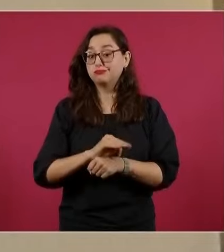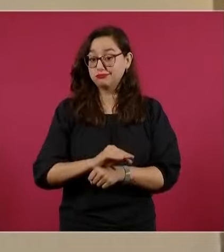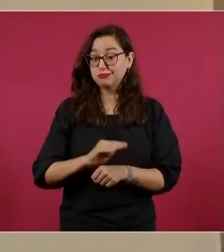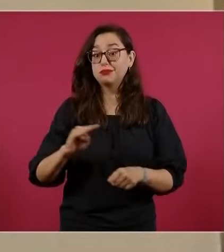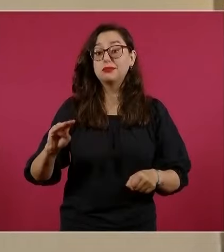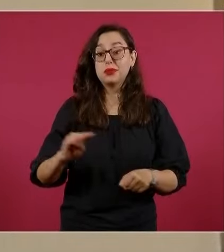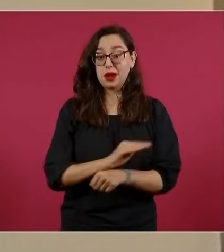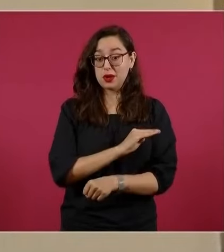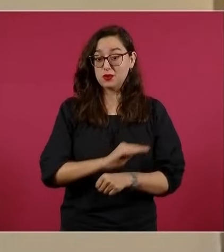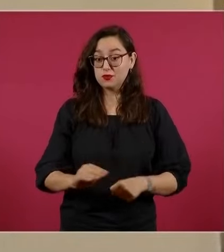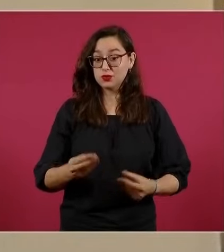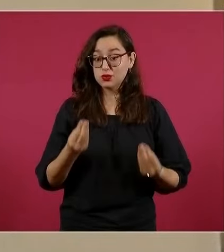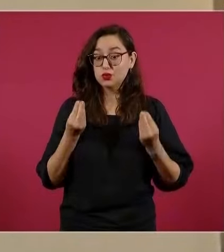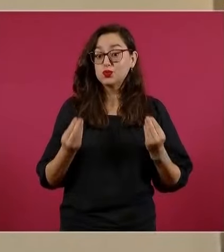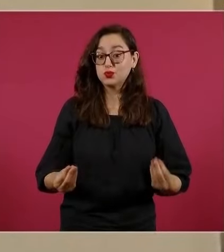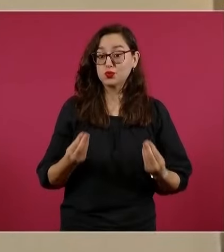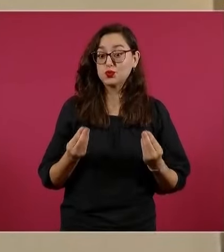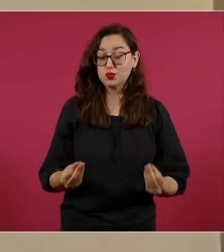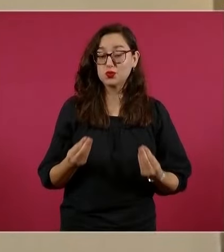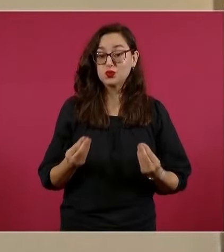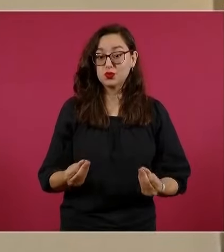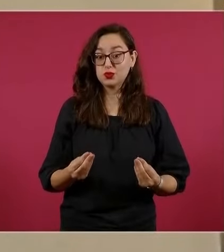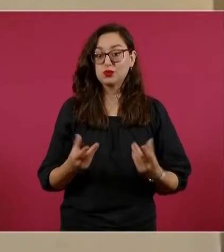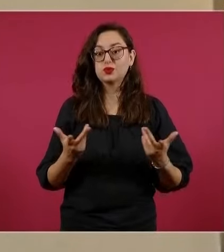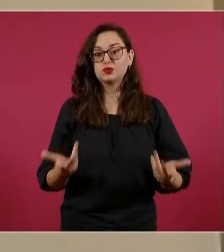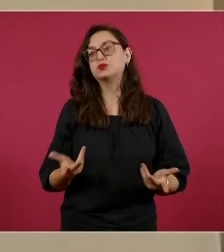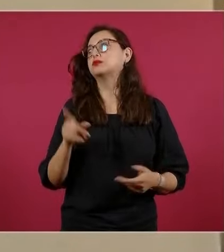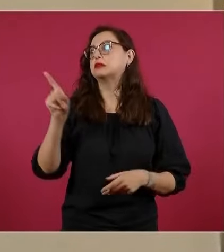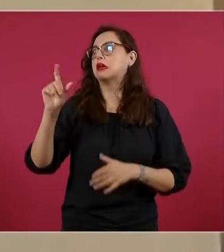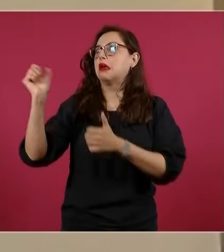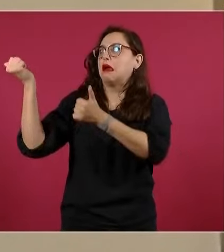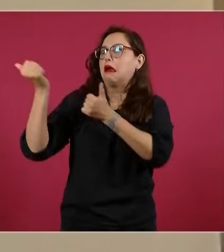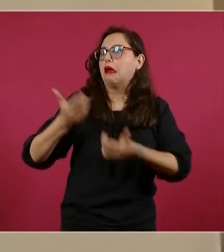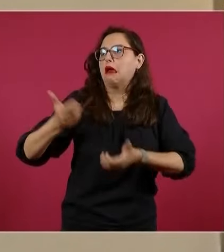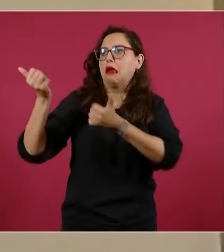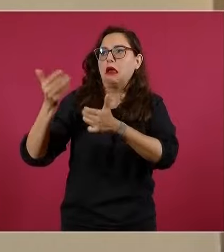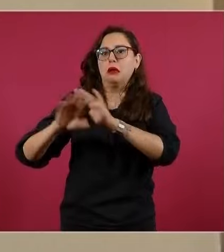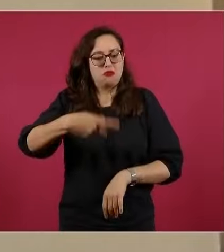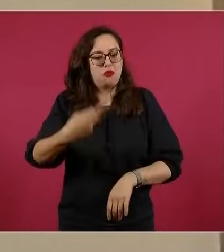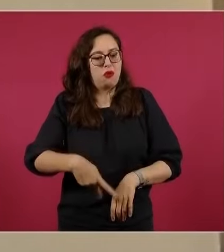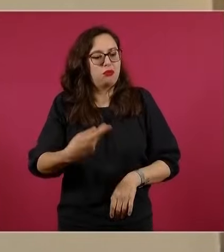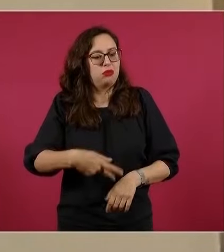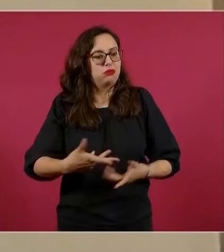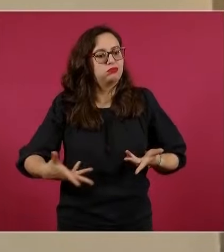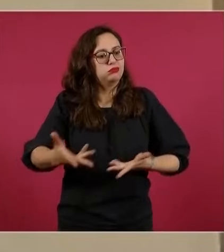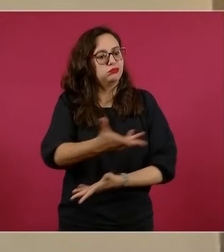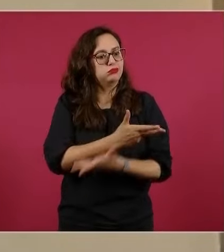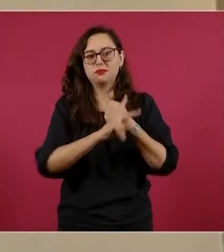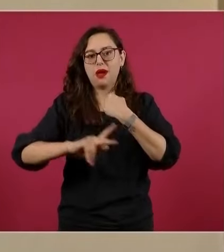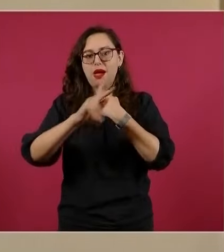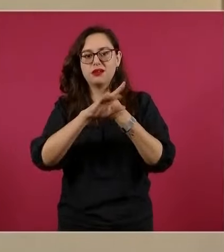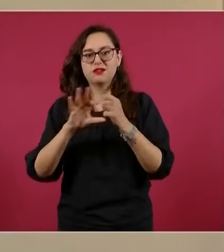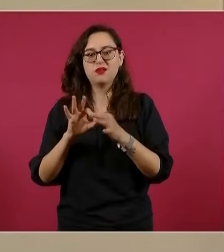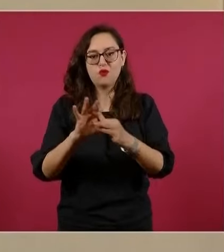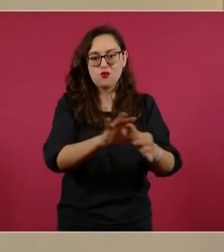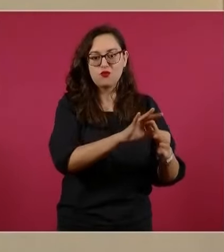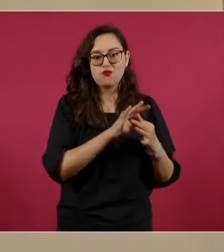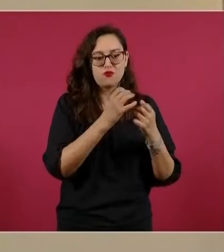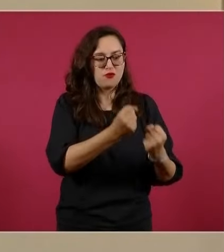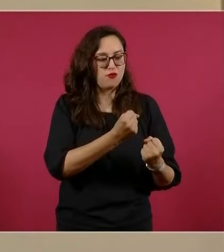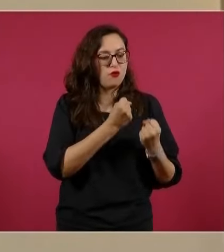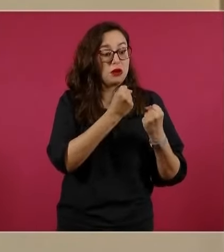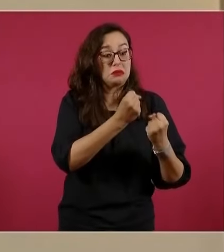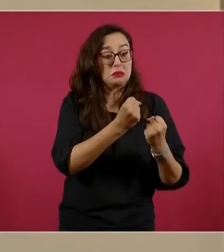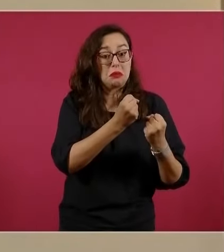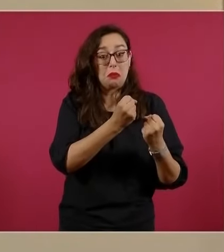fundamentalmente por la sustitución de importaciones y la creación de empleos en las tres naciones, correríamos el